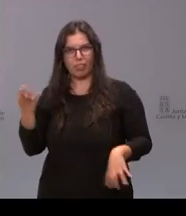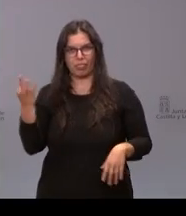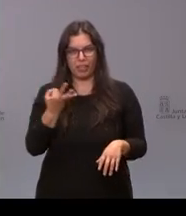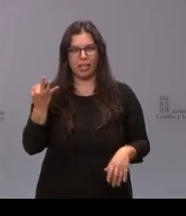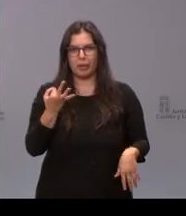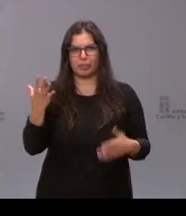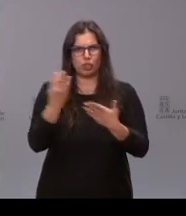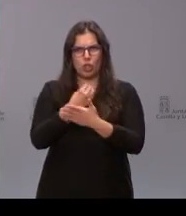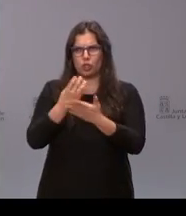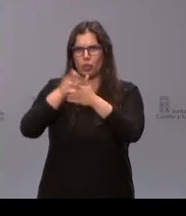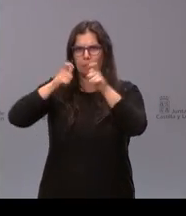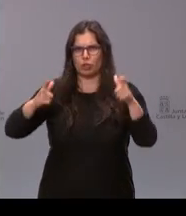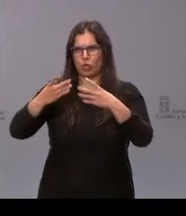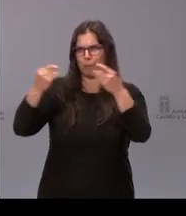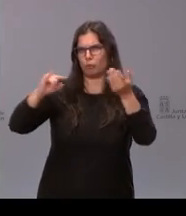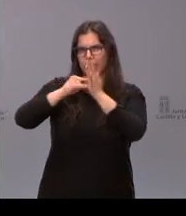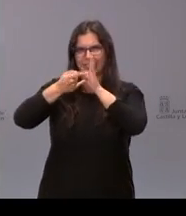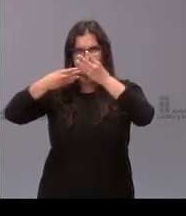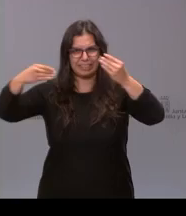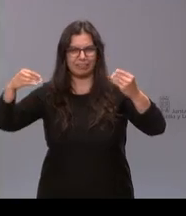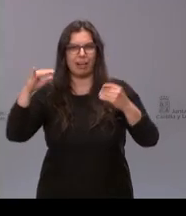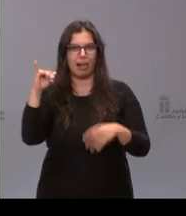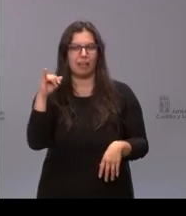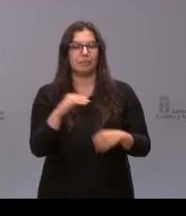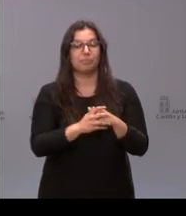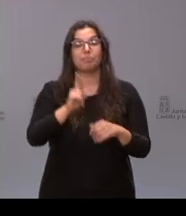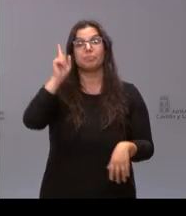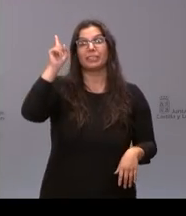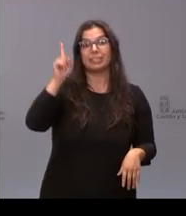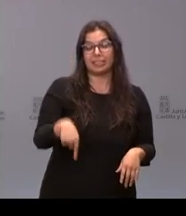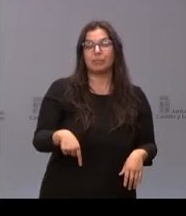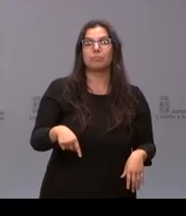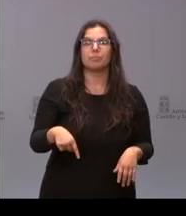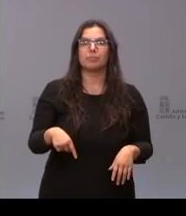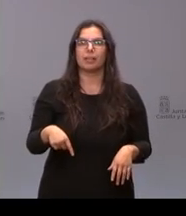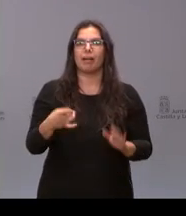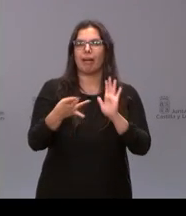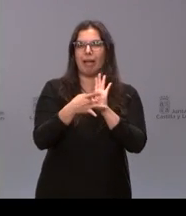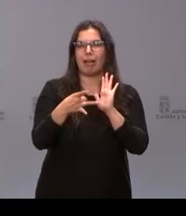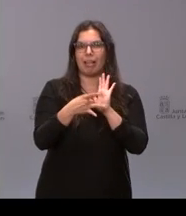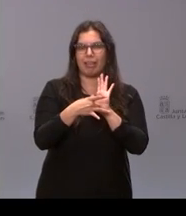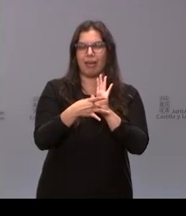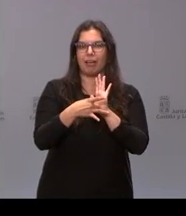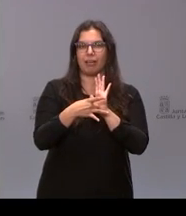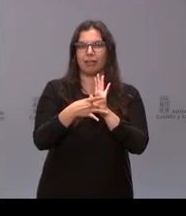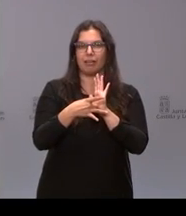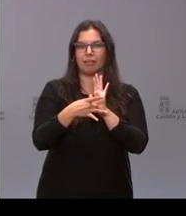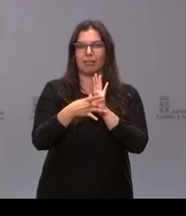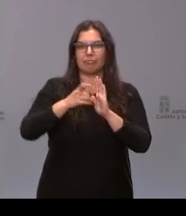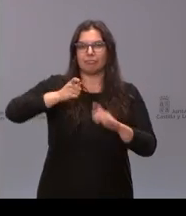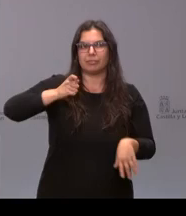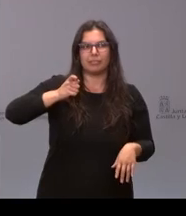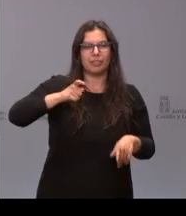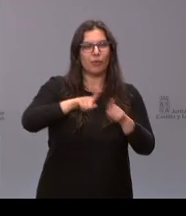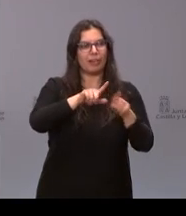abundante en personas y en técnicas y también de mucha calidad mucha frecuentación